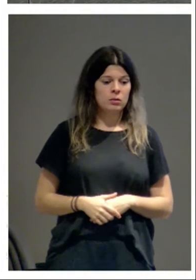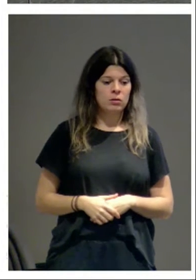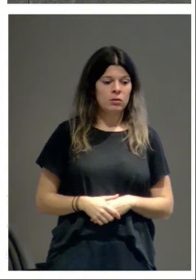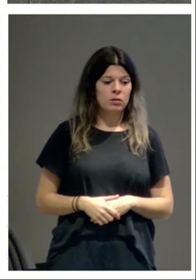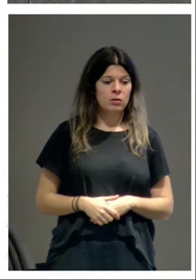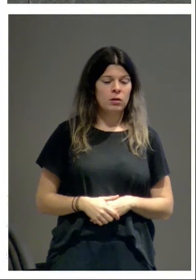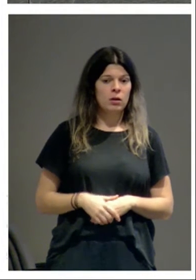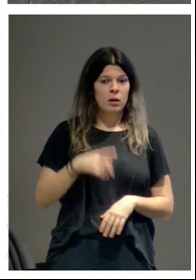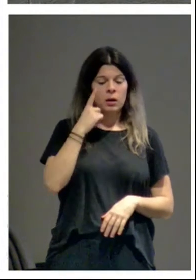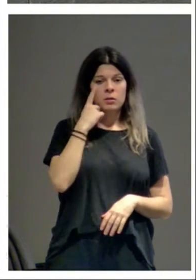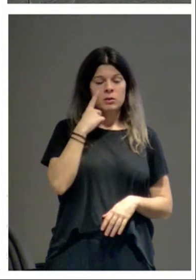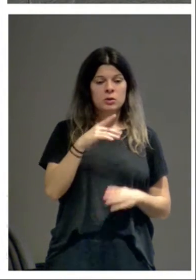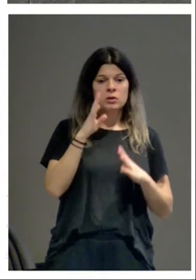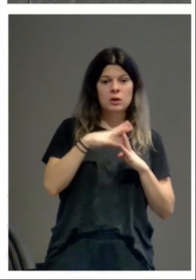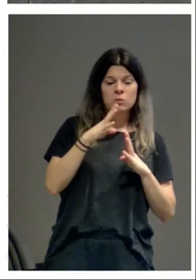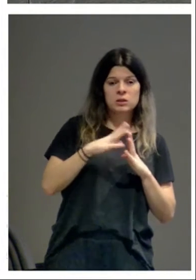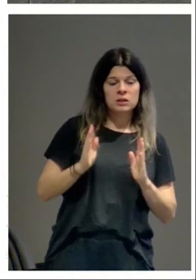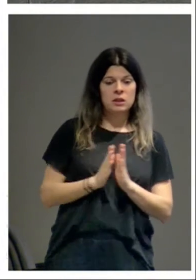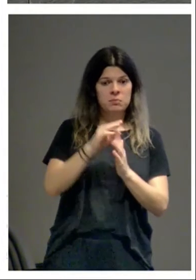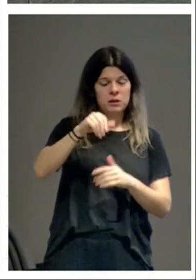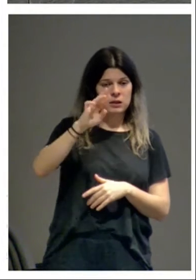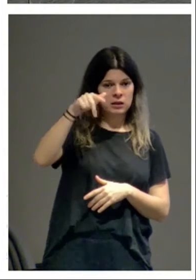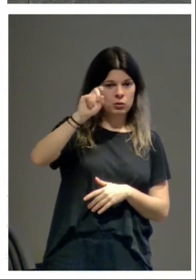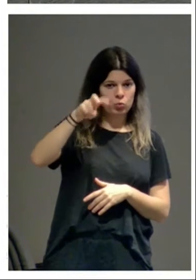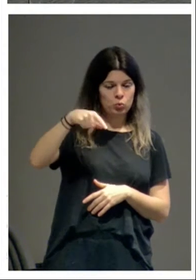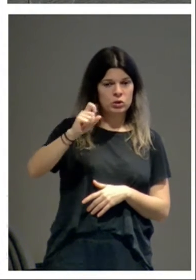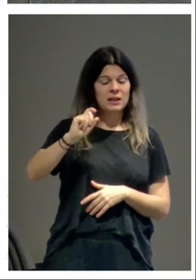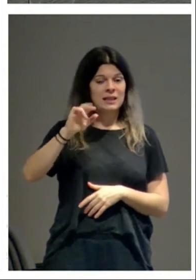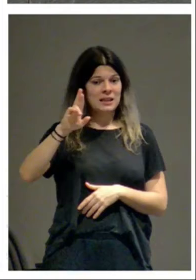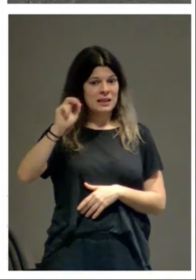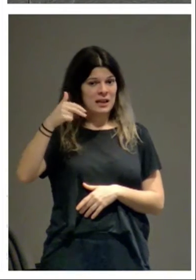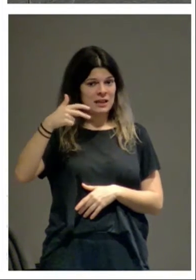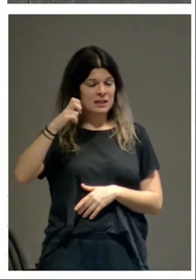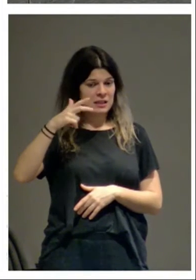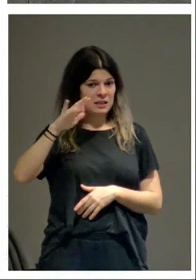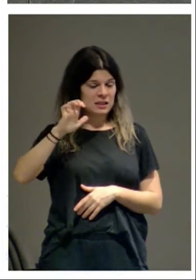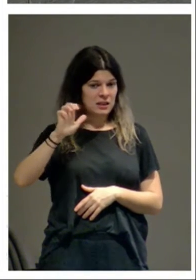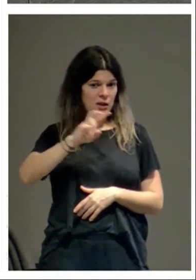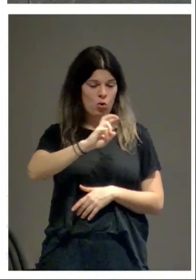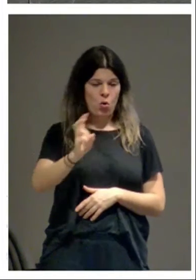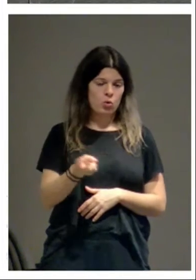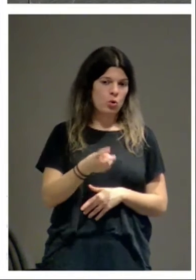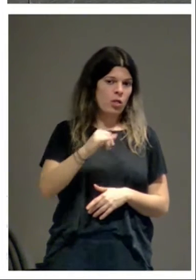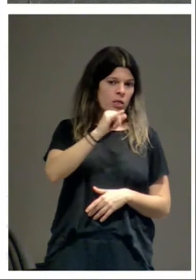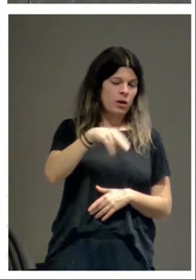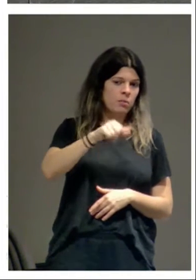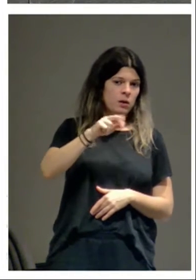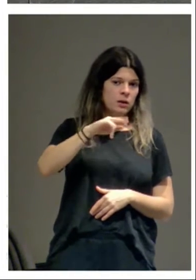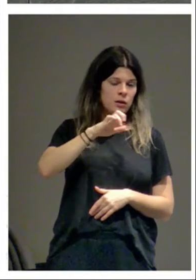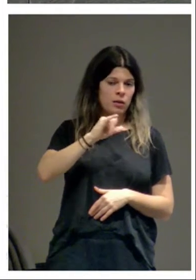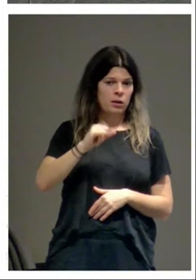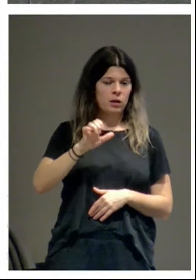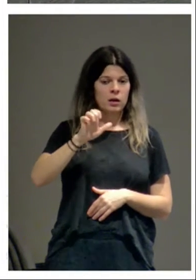visto en San Huesa, San Martín de Unx, en Irache y en otros lugares. Pues en Zamarce también tenemos